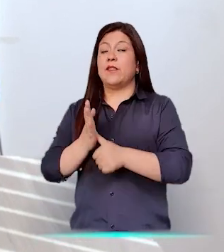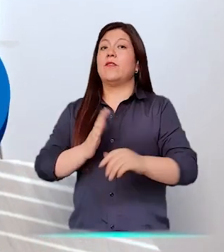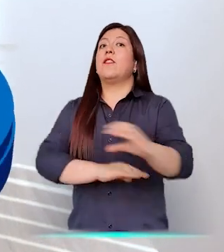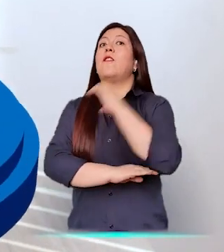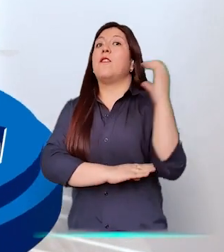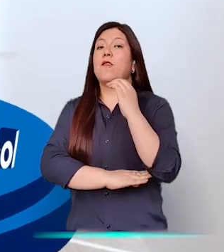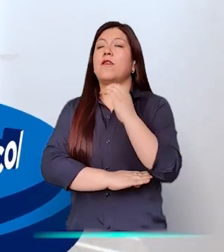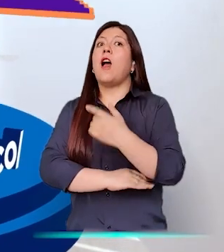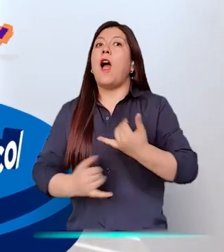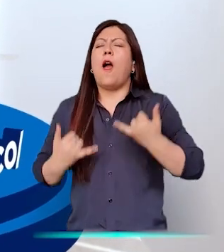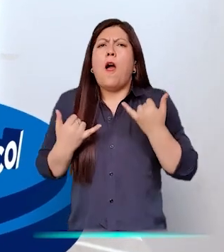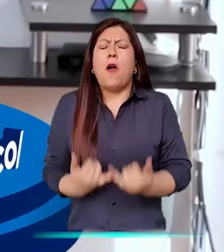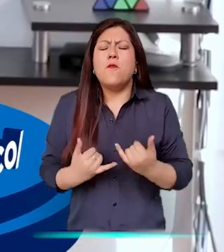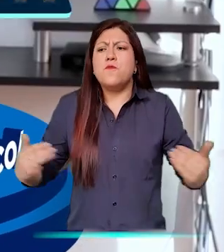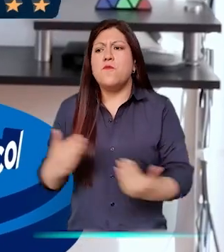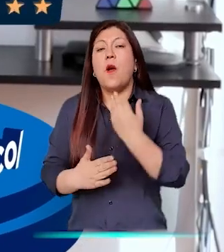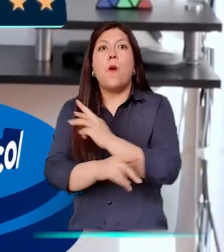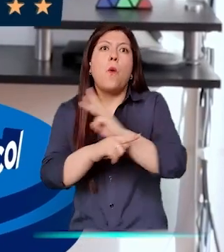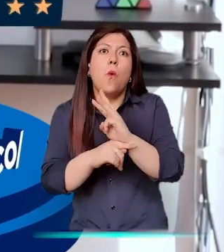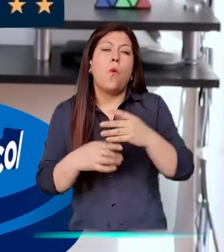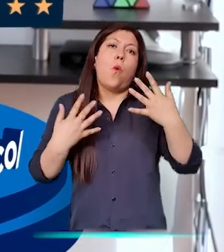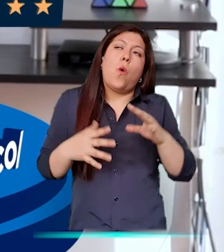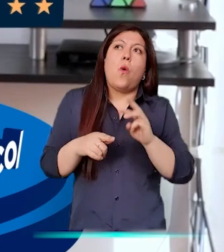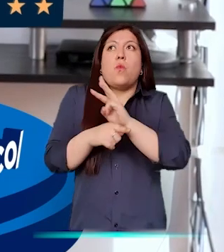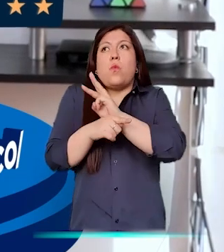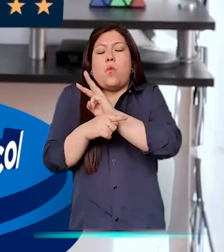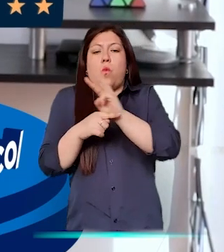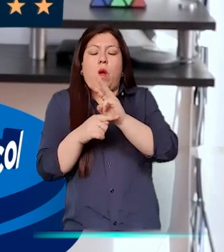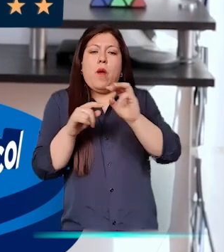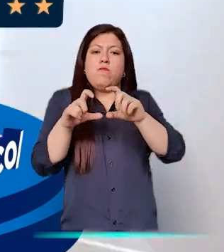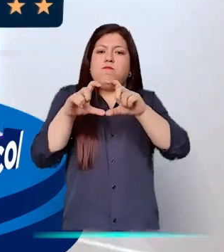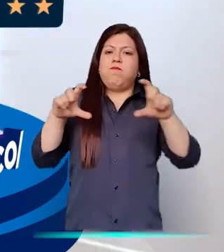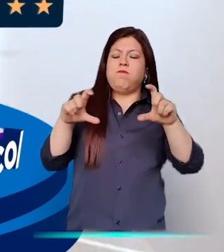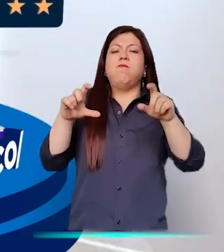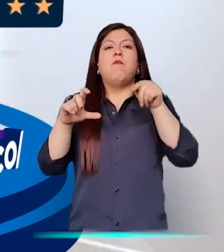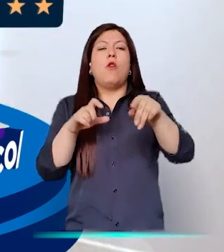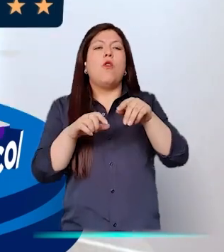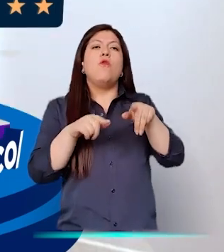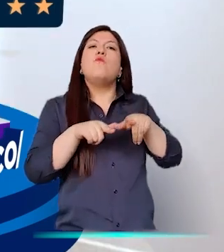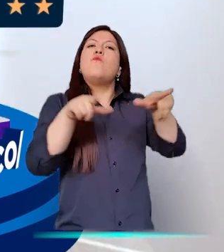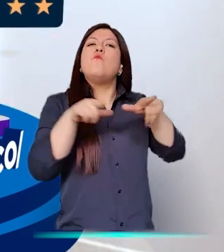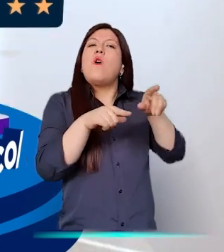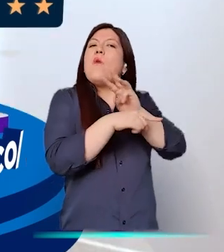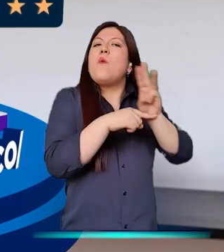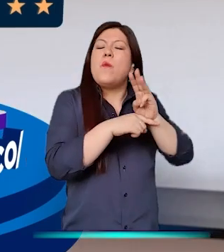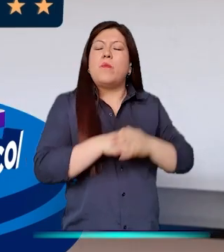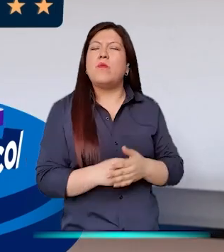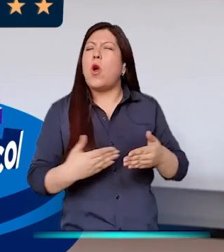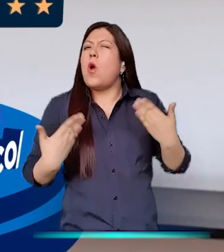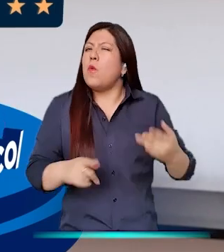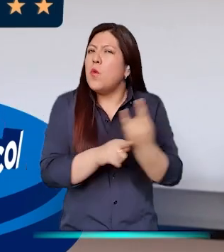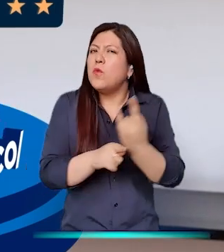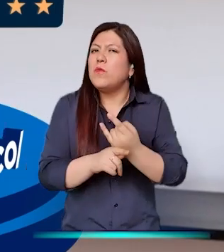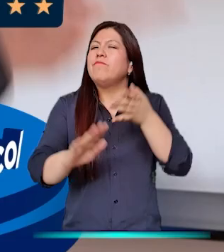La Registraduría Nacional del Estado Civil estrenó página web, o portal web, o website, como quiera decirle. ¿Cómo